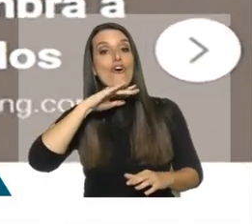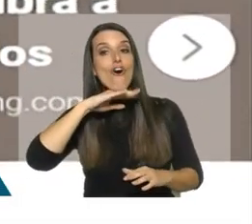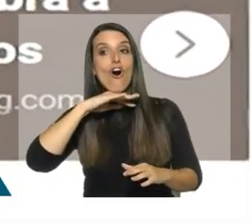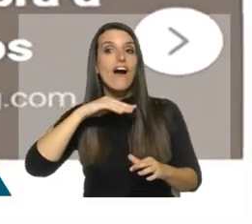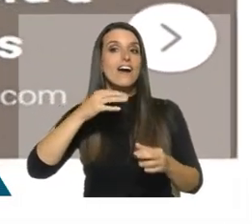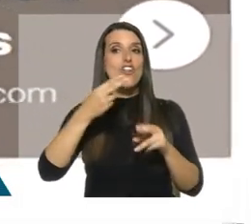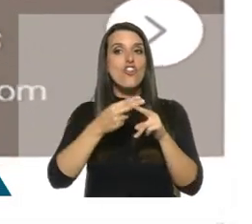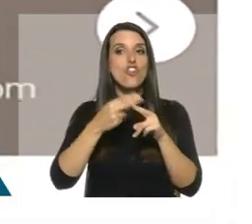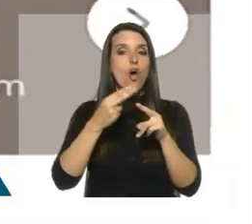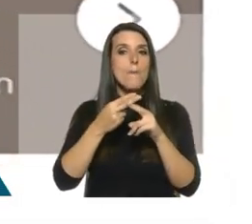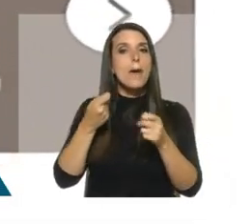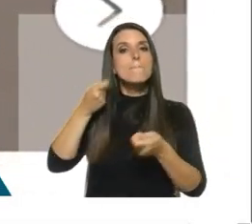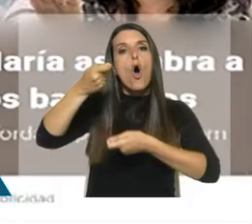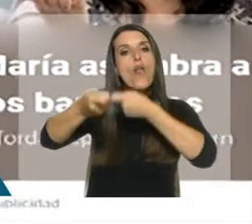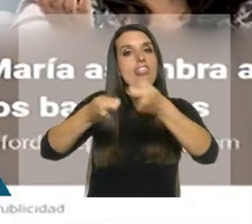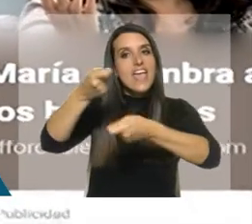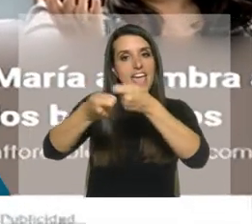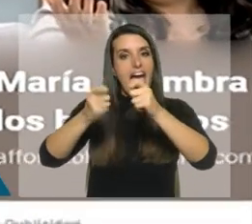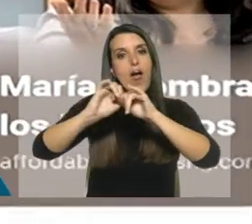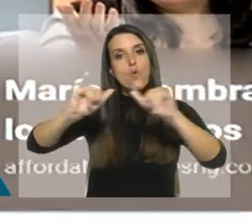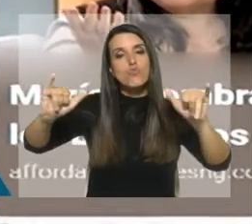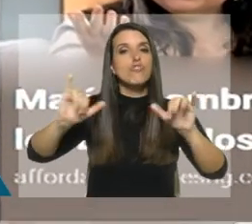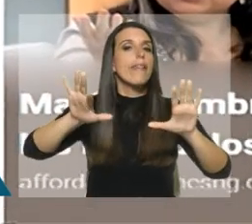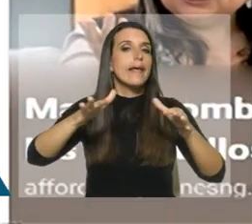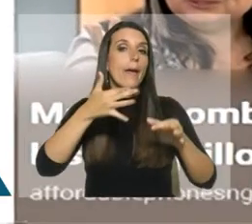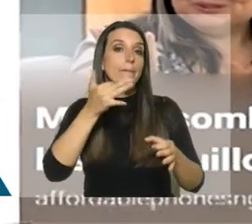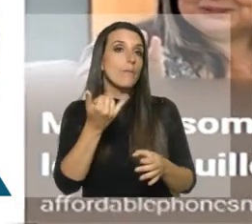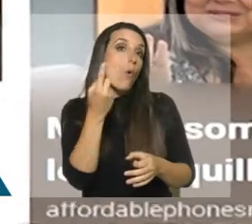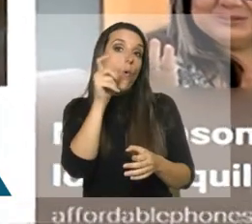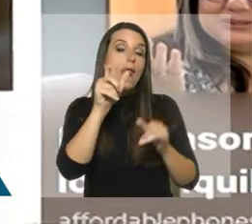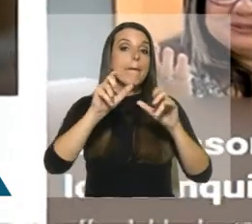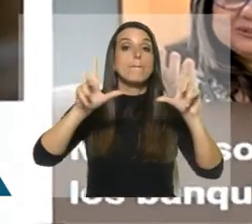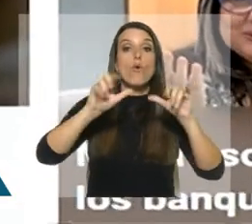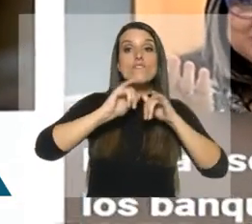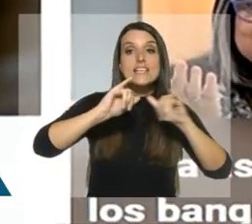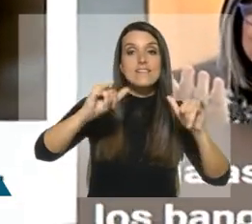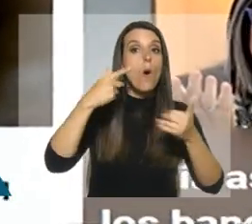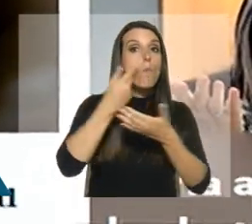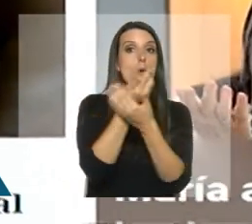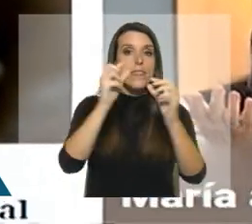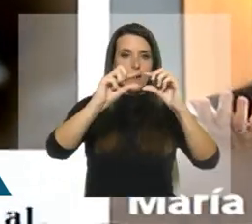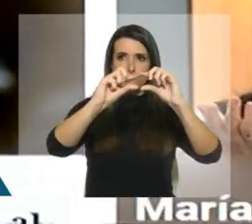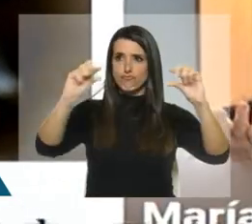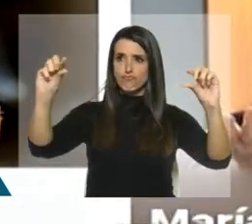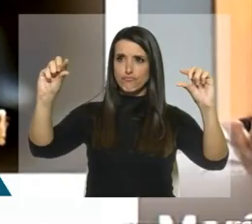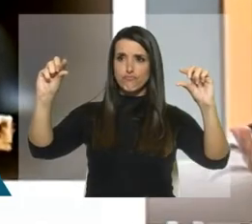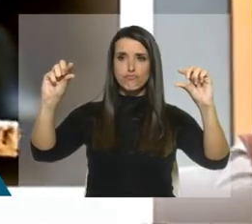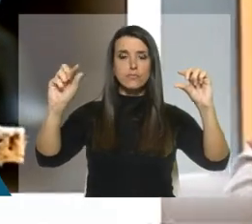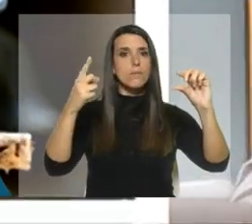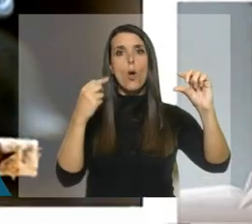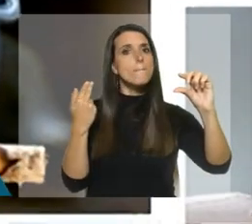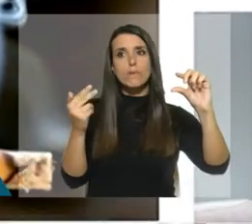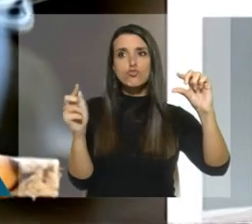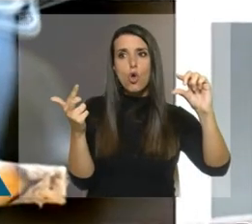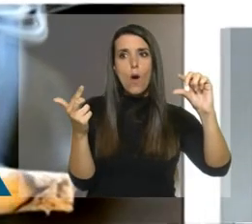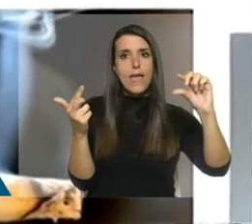denominada inyección de anuncios que consiste en que una publicidad se muestra en un sitio web determinado sin el permiso